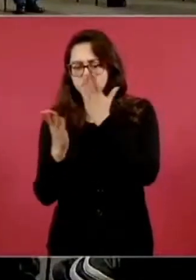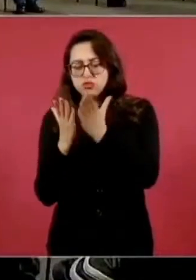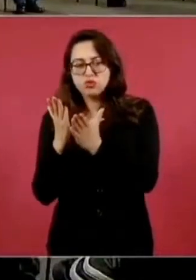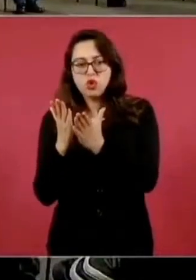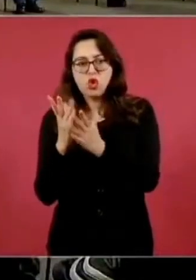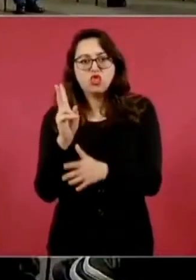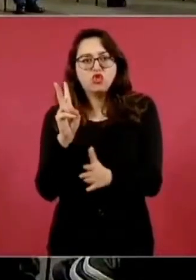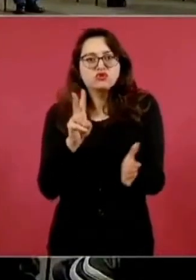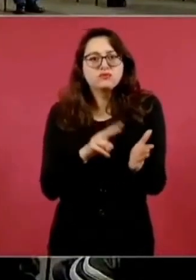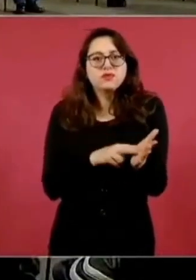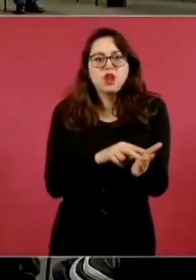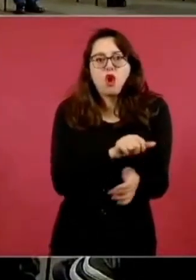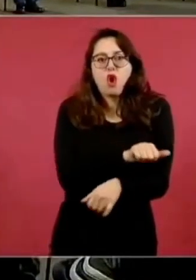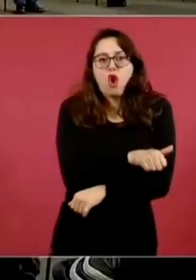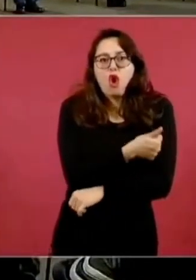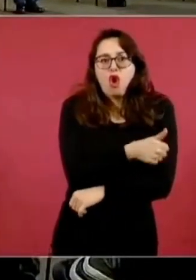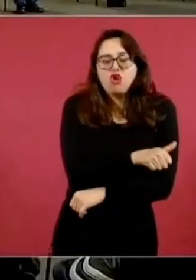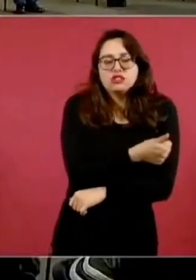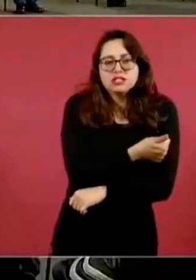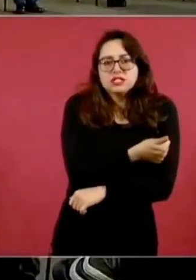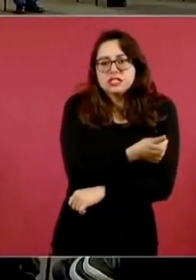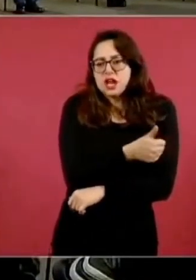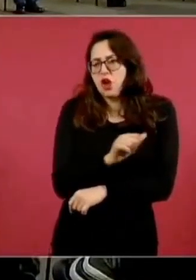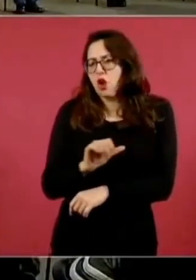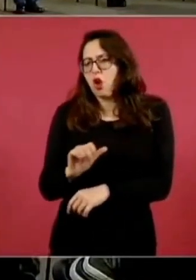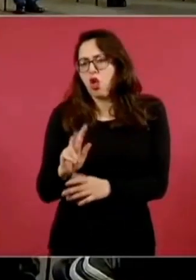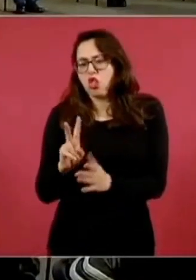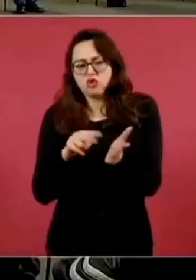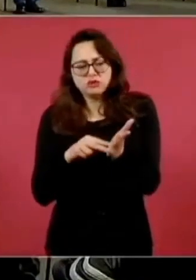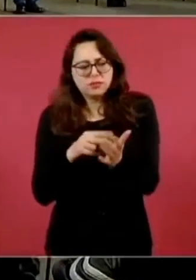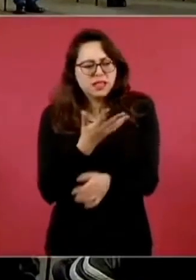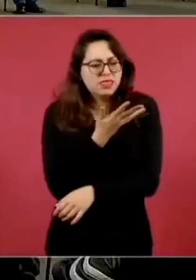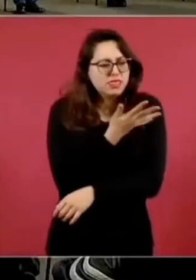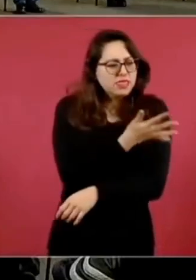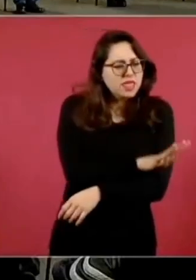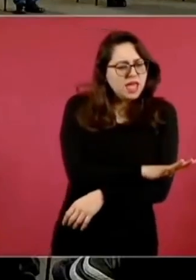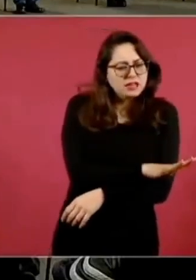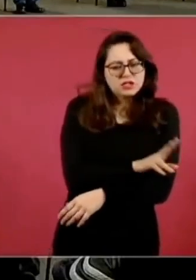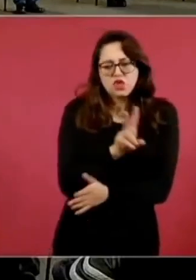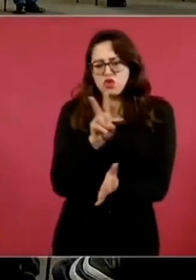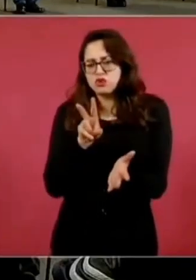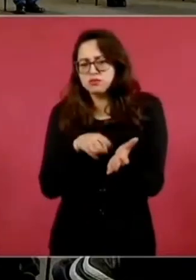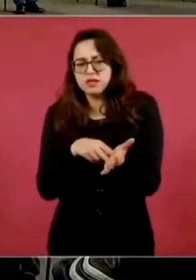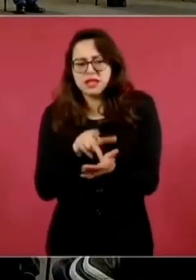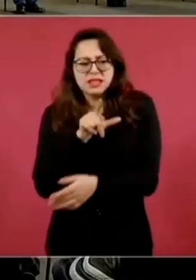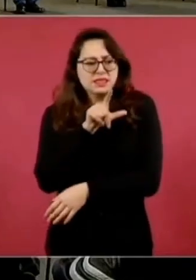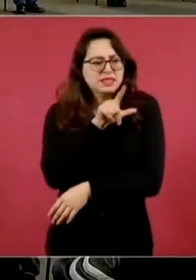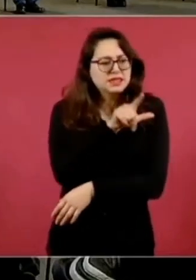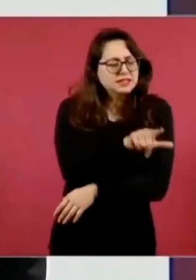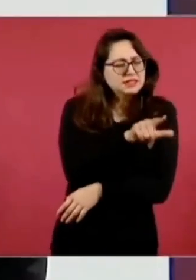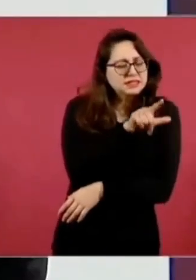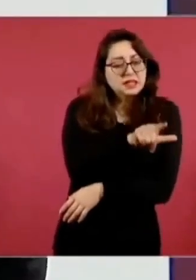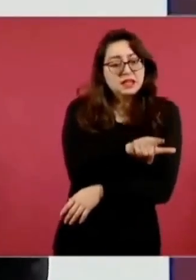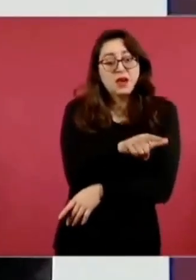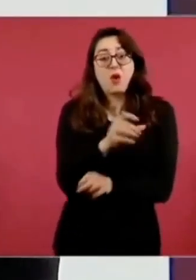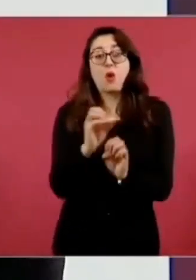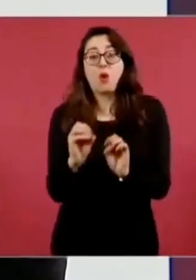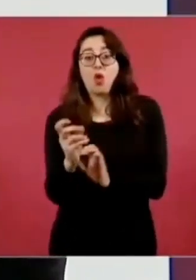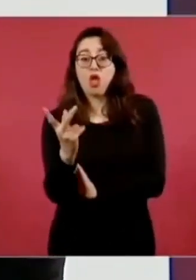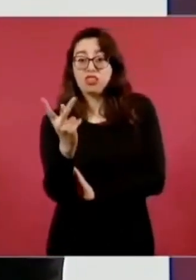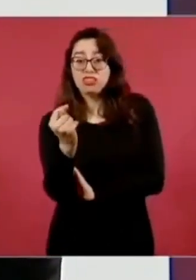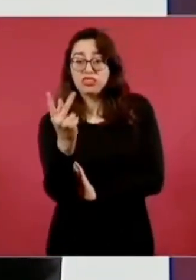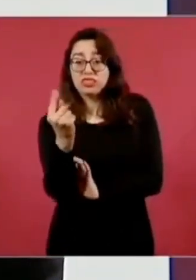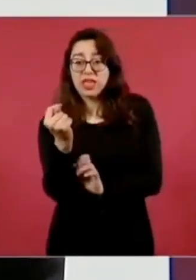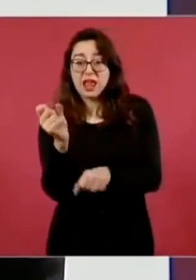2017, otros con programas del 2010 y algunos subsistemas como el de telesecundaria, mantenían